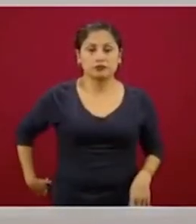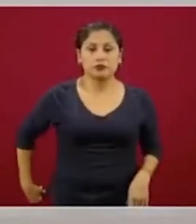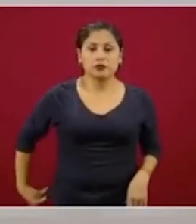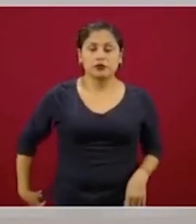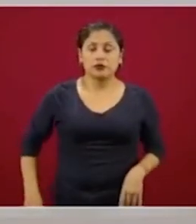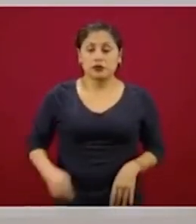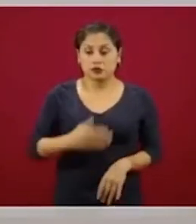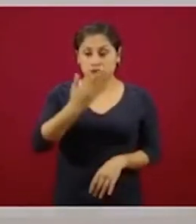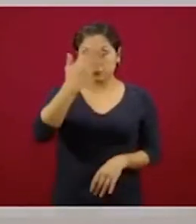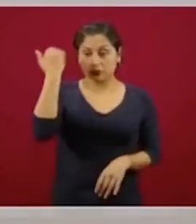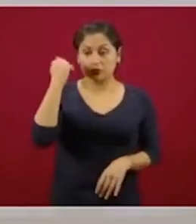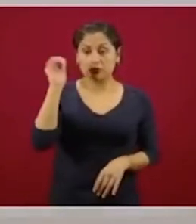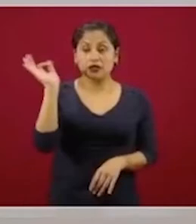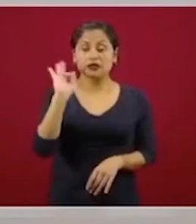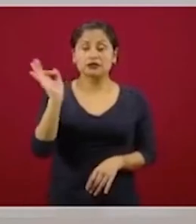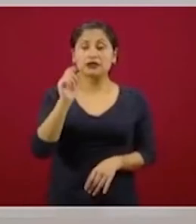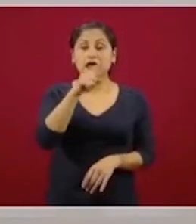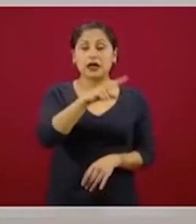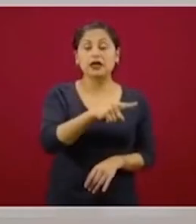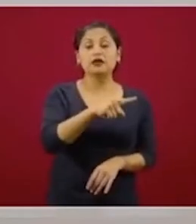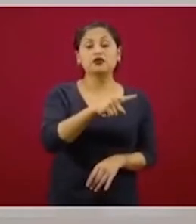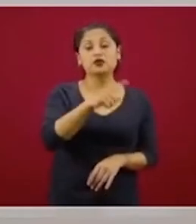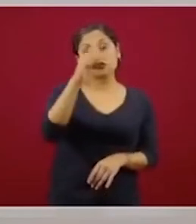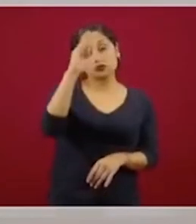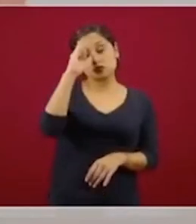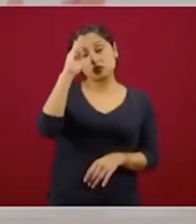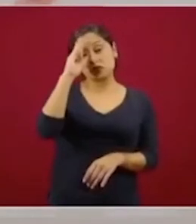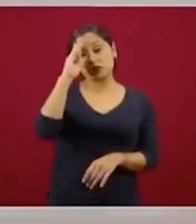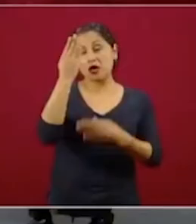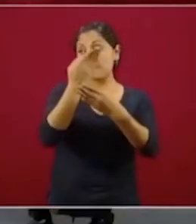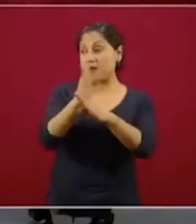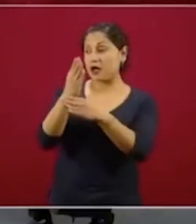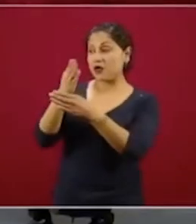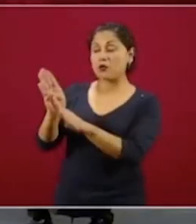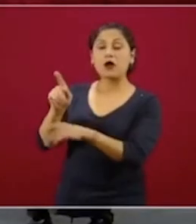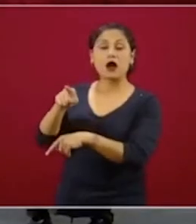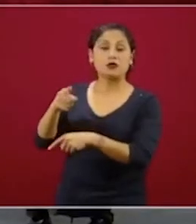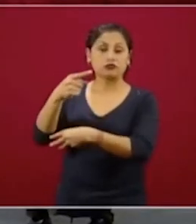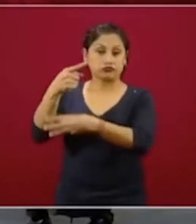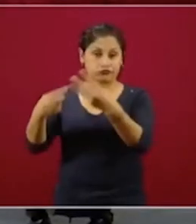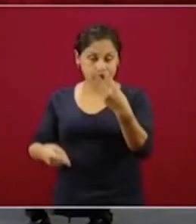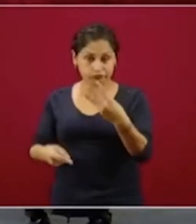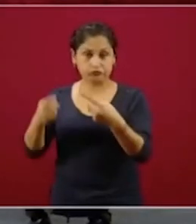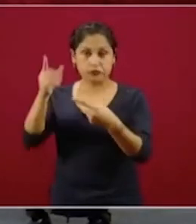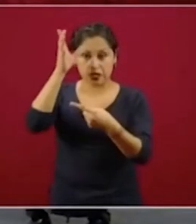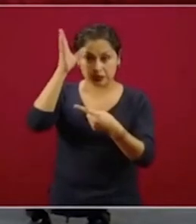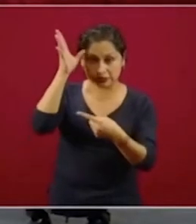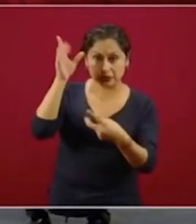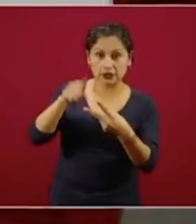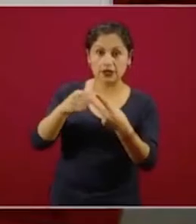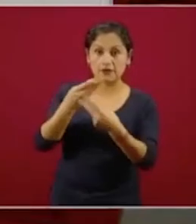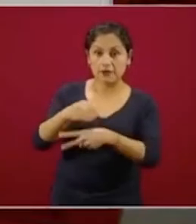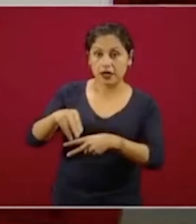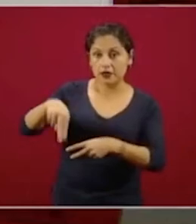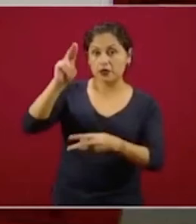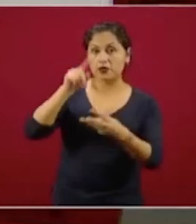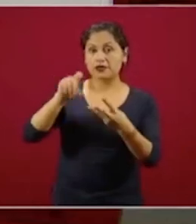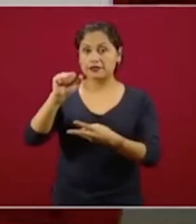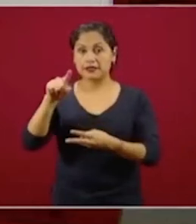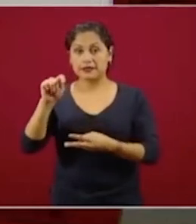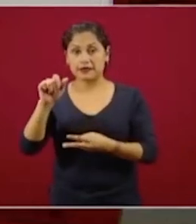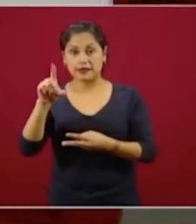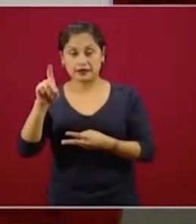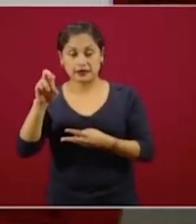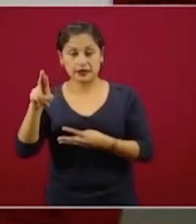la cuenta bancaria que se les abrió con uno de los tres bancos, Banorte uno de ellos, Azteca y Santander, o retiraron